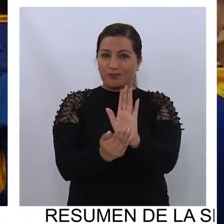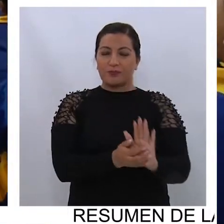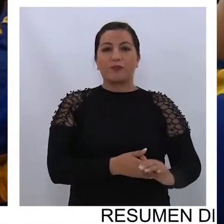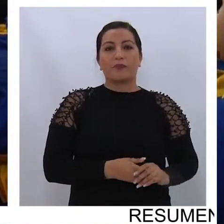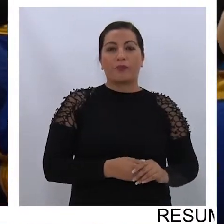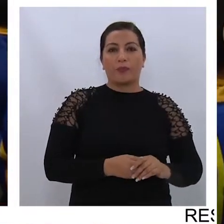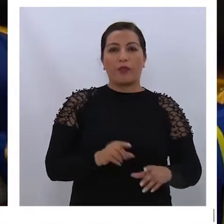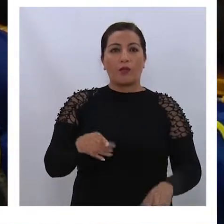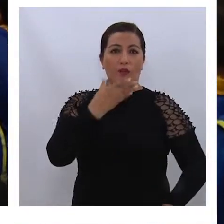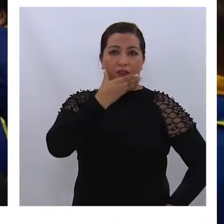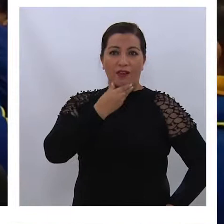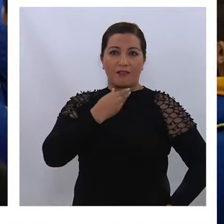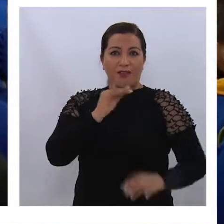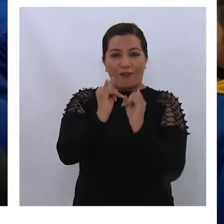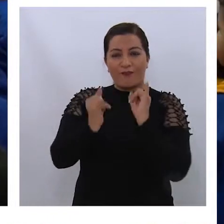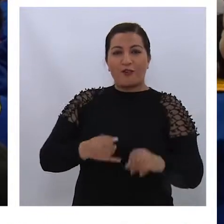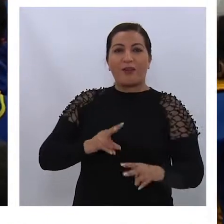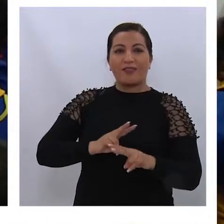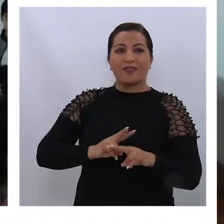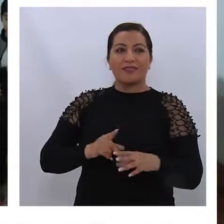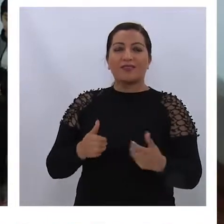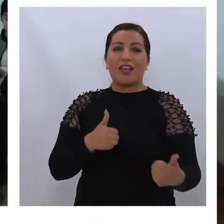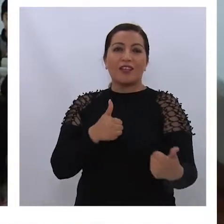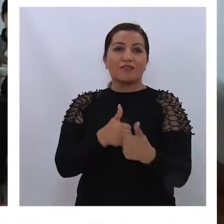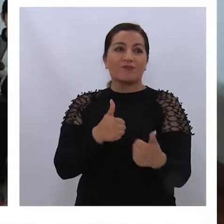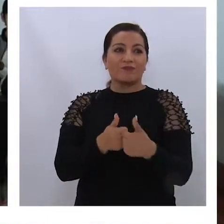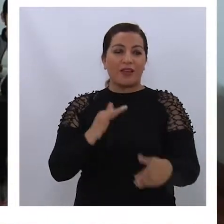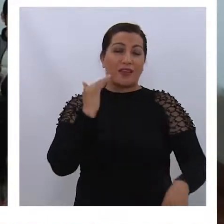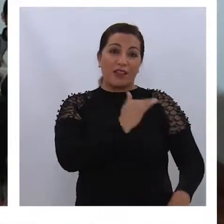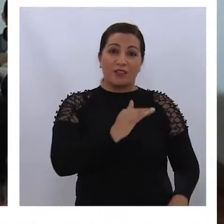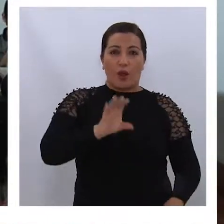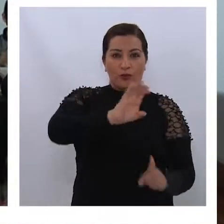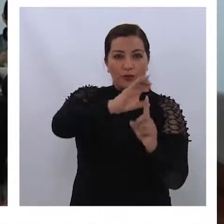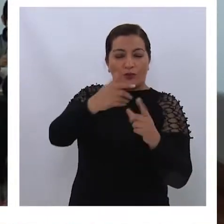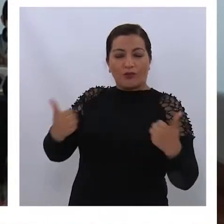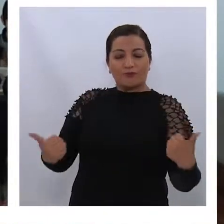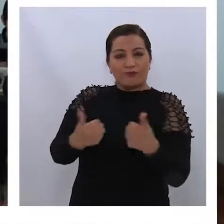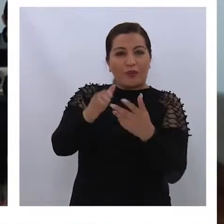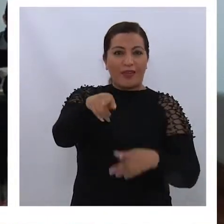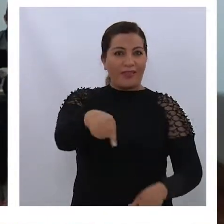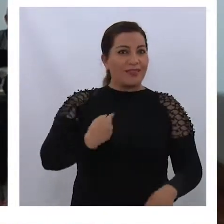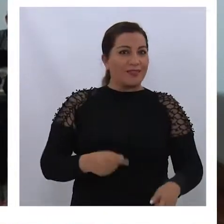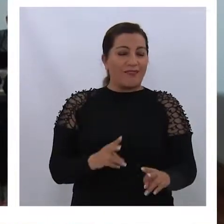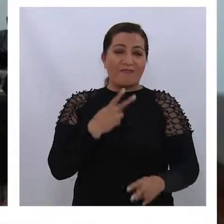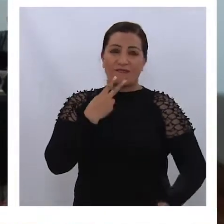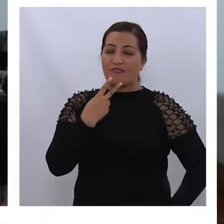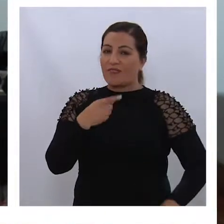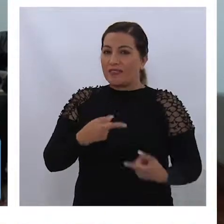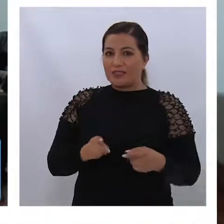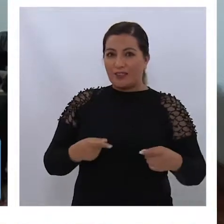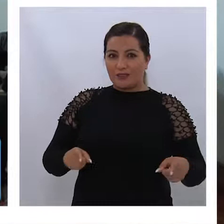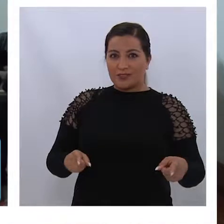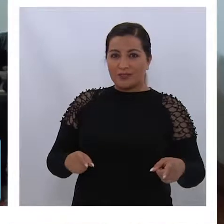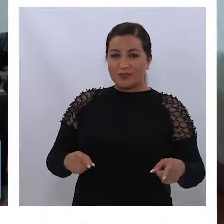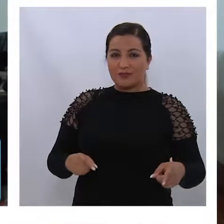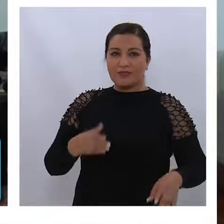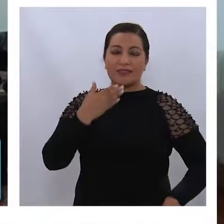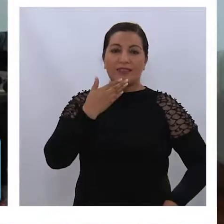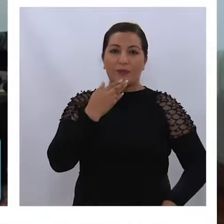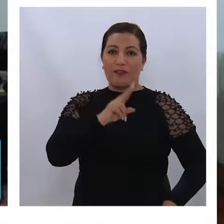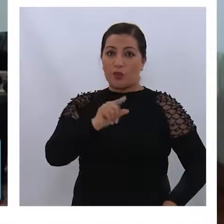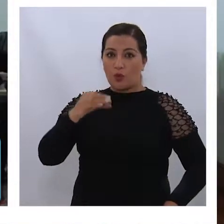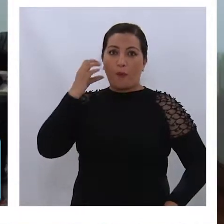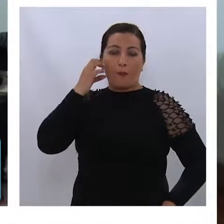Creo que es una linda forma de acercar a los niños a la cultura, de poder vivir de una manera distinta también